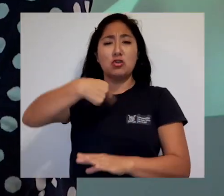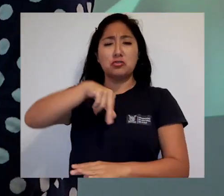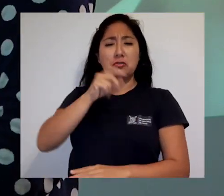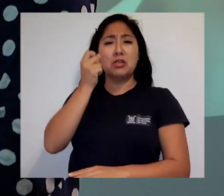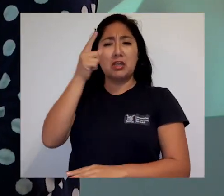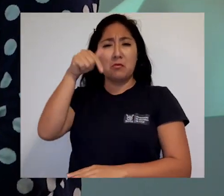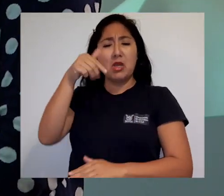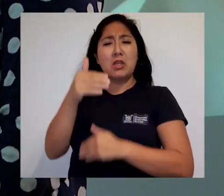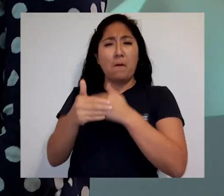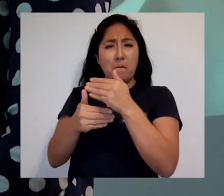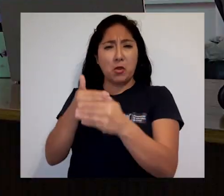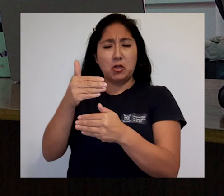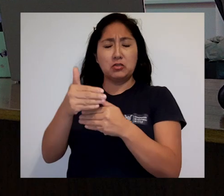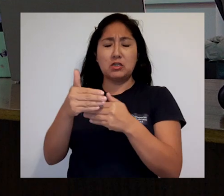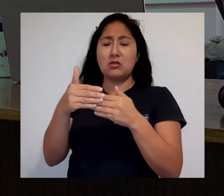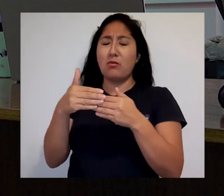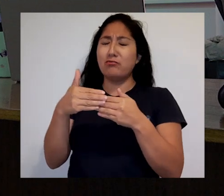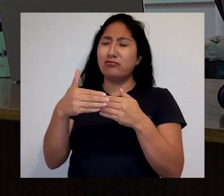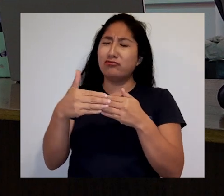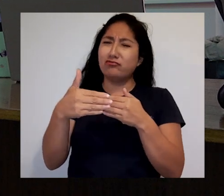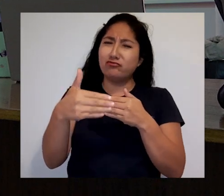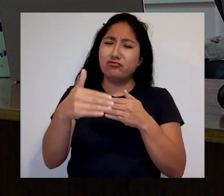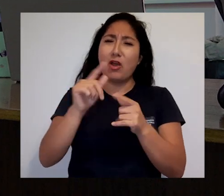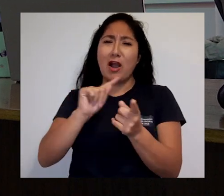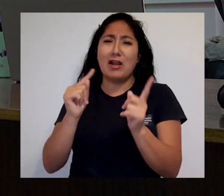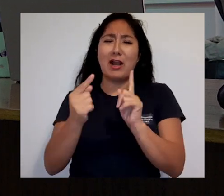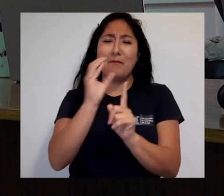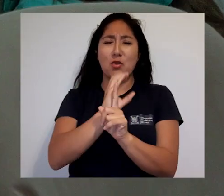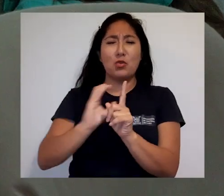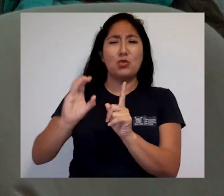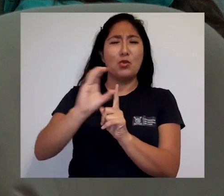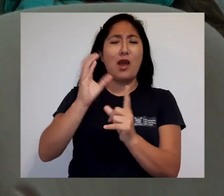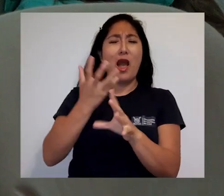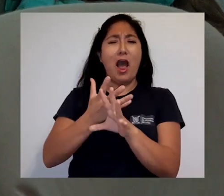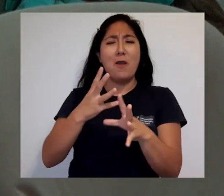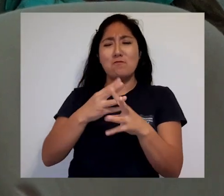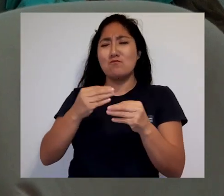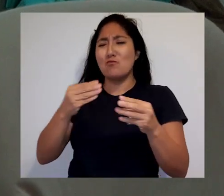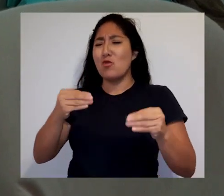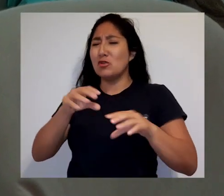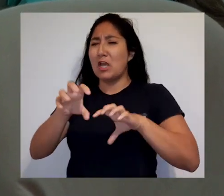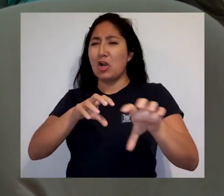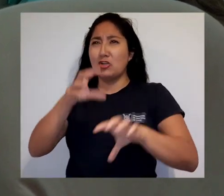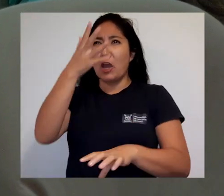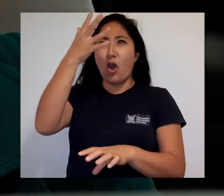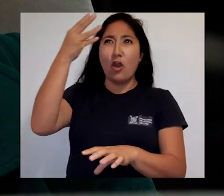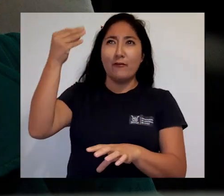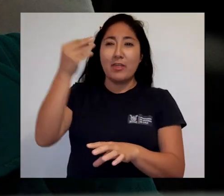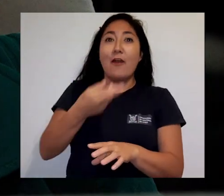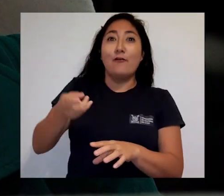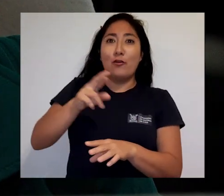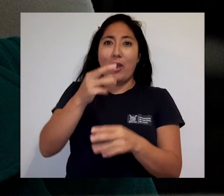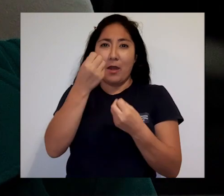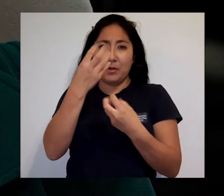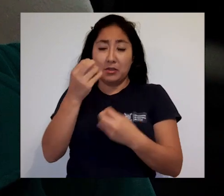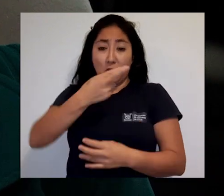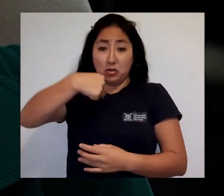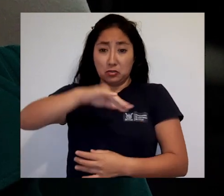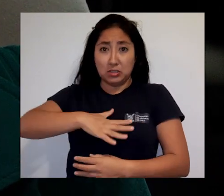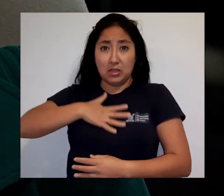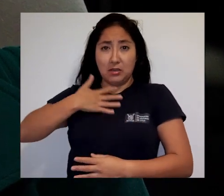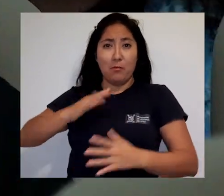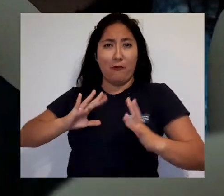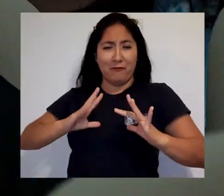Entendemos que esto es un proceso largo, es un cambio cultural, hay muchas cosas que hay que desaprender y aprender. Estamos